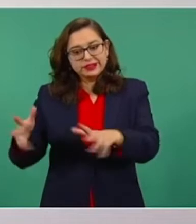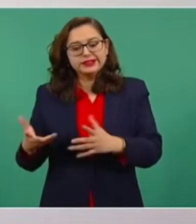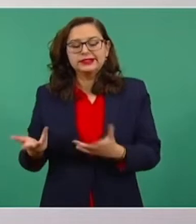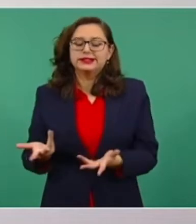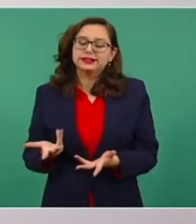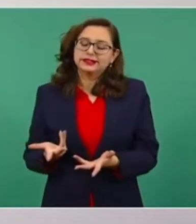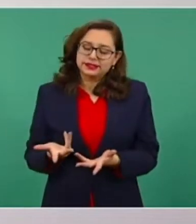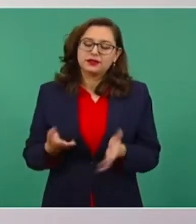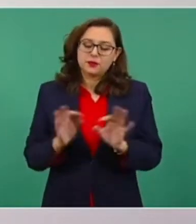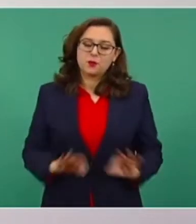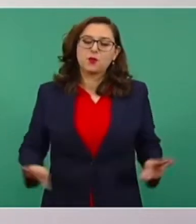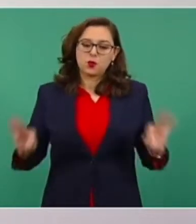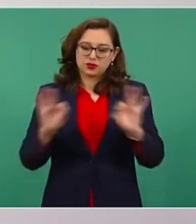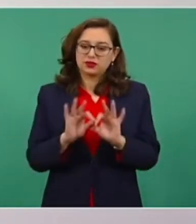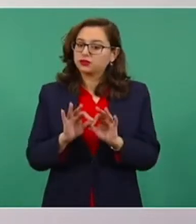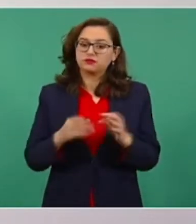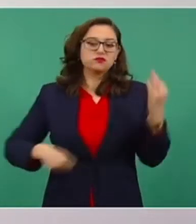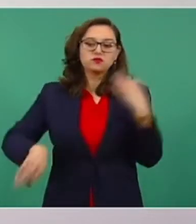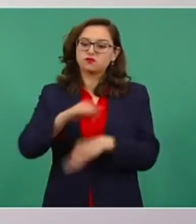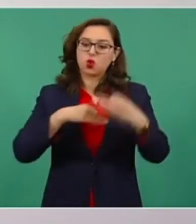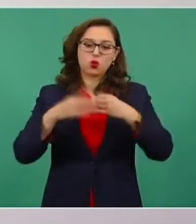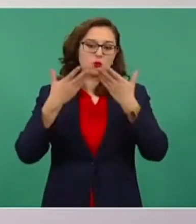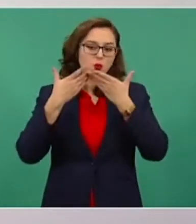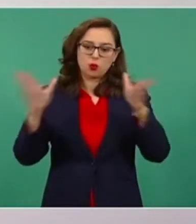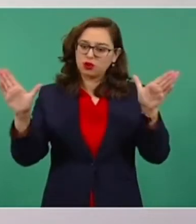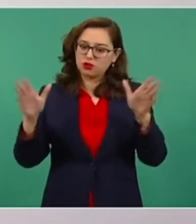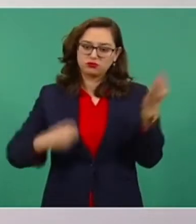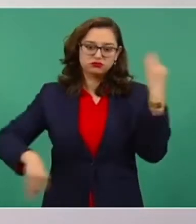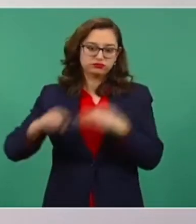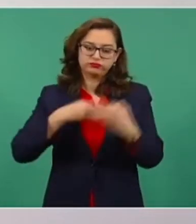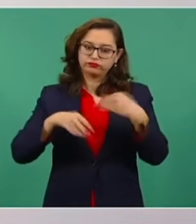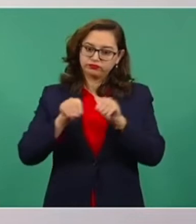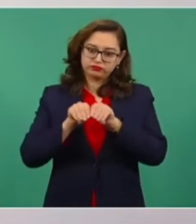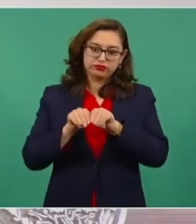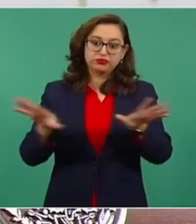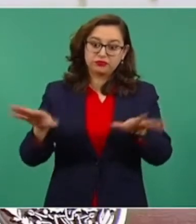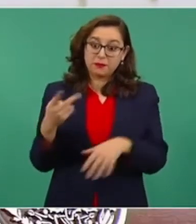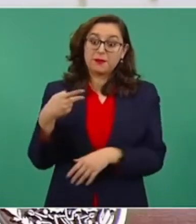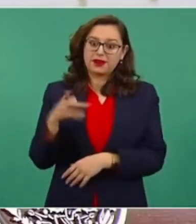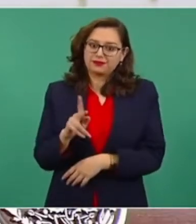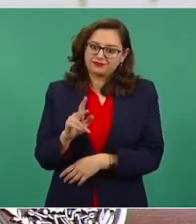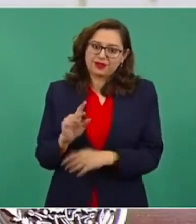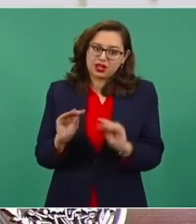Es importante que se ventile todo. Nada más lo que hay que cuidar es